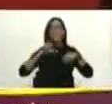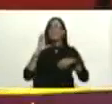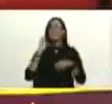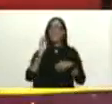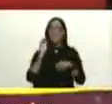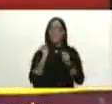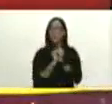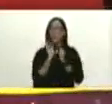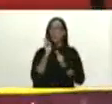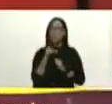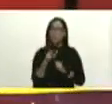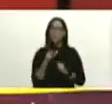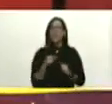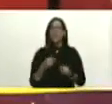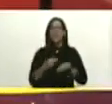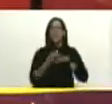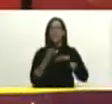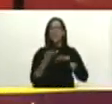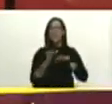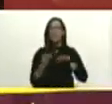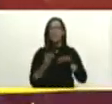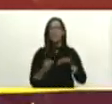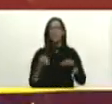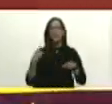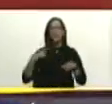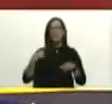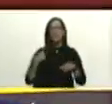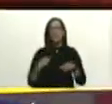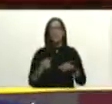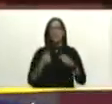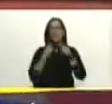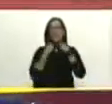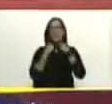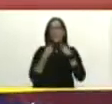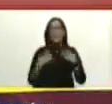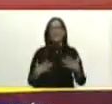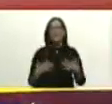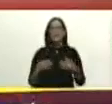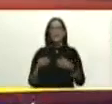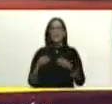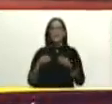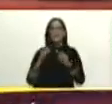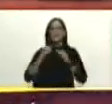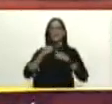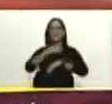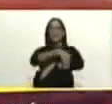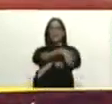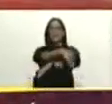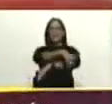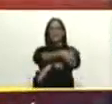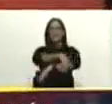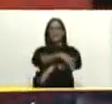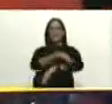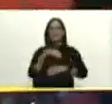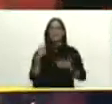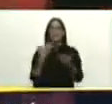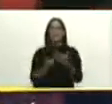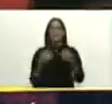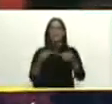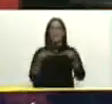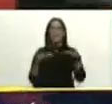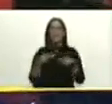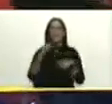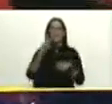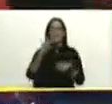en el municipio de Tuliofebres Cordero hemos tenido la pérdida de la vialidad hacia el sector de las virtudes hemos